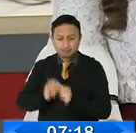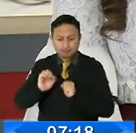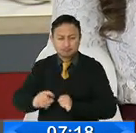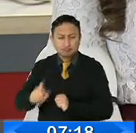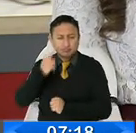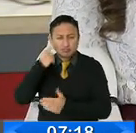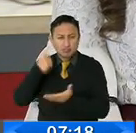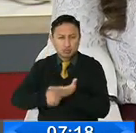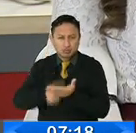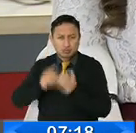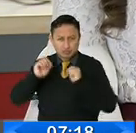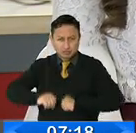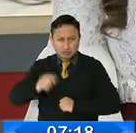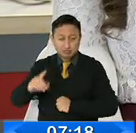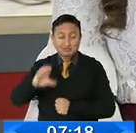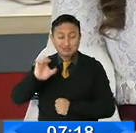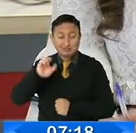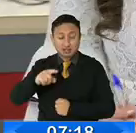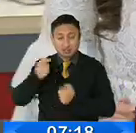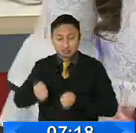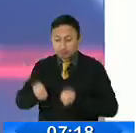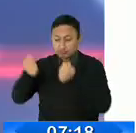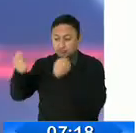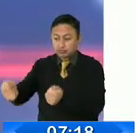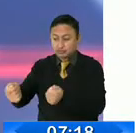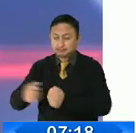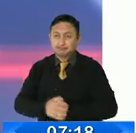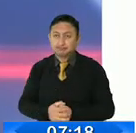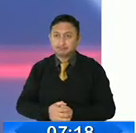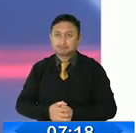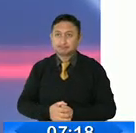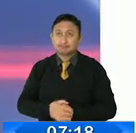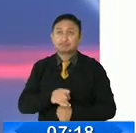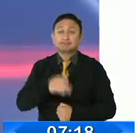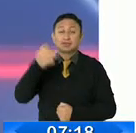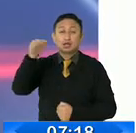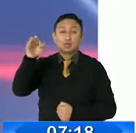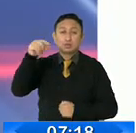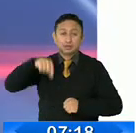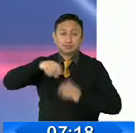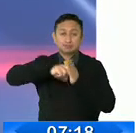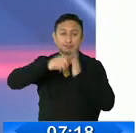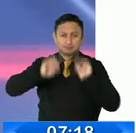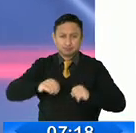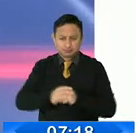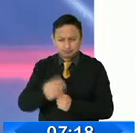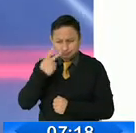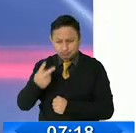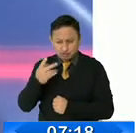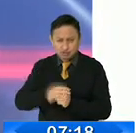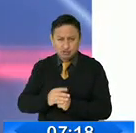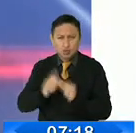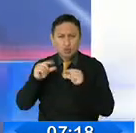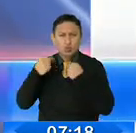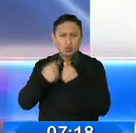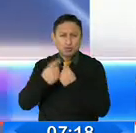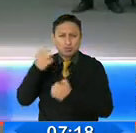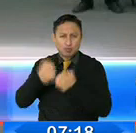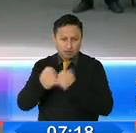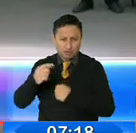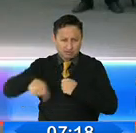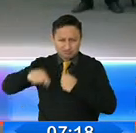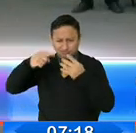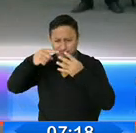especial fue remitido al CNE. Según el documento, la Contraloría identificó un conjunto de inconsistencias en los